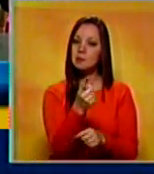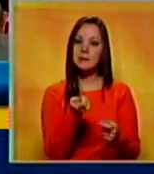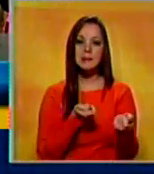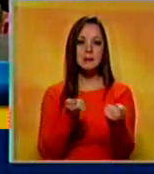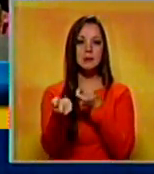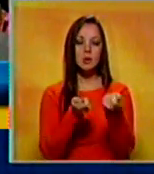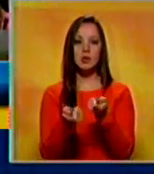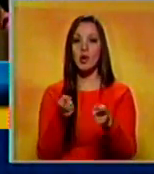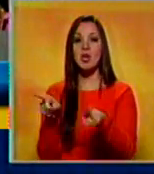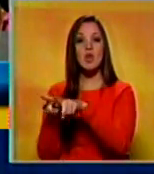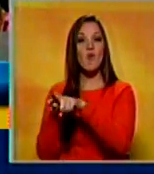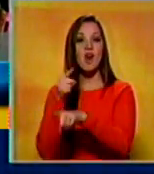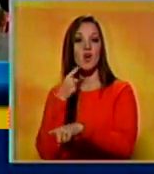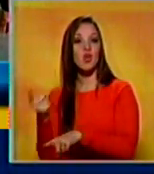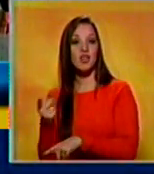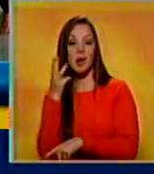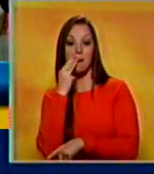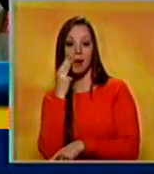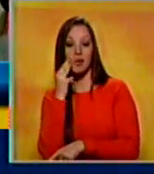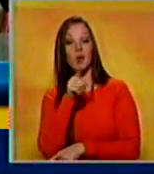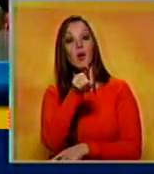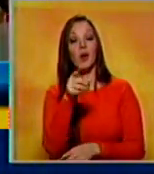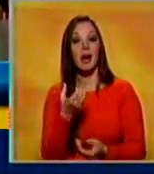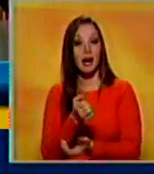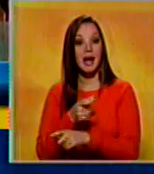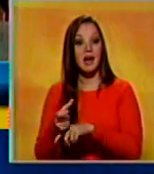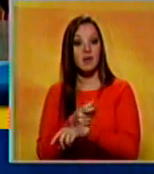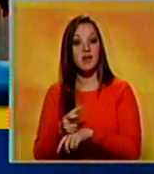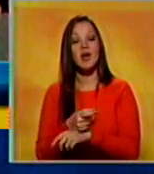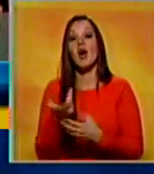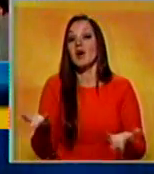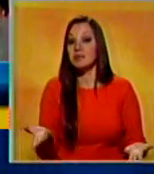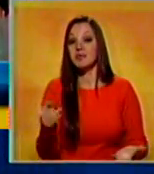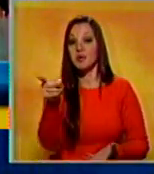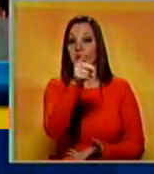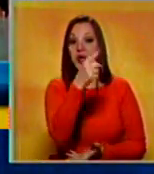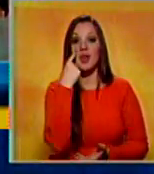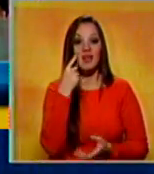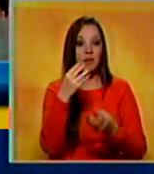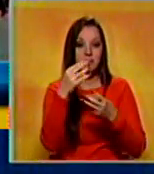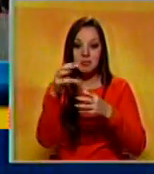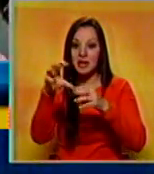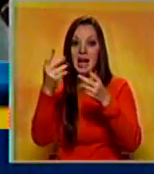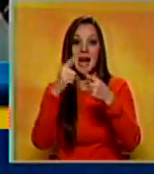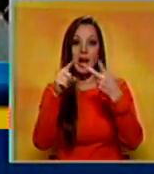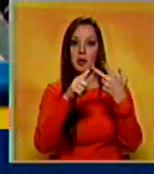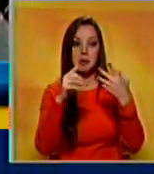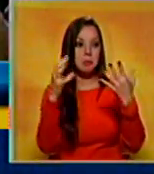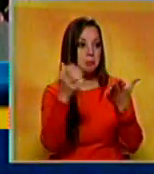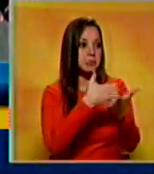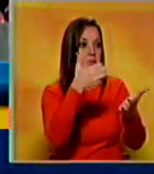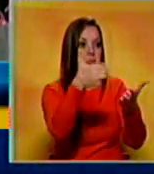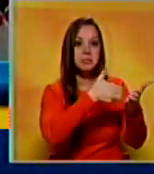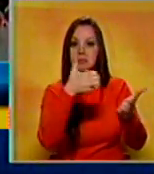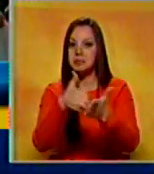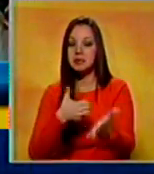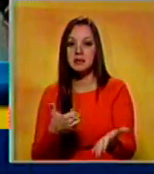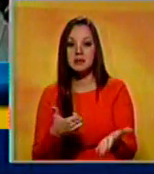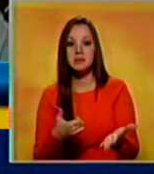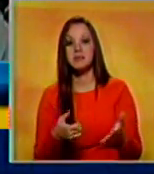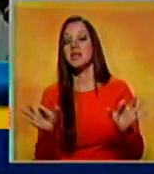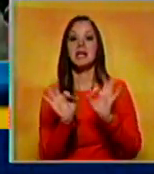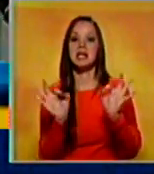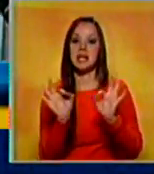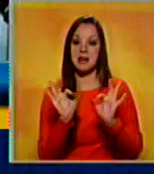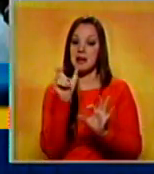como está viendo este gobierno, ustedes van a encontrar lamentablemente que los productos empiezan a desaparecer de los anaqueles, porque a nadie, como dice la propaganda